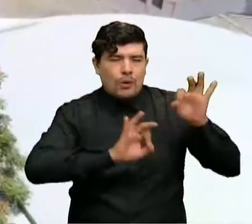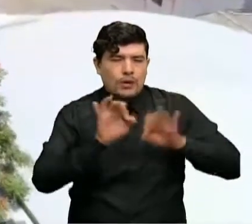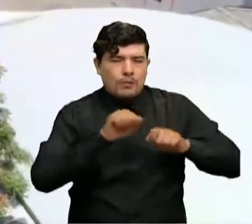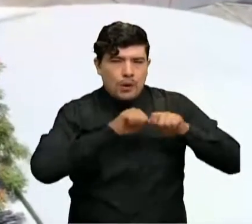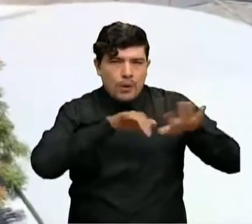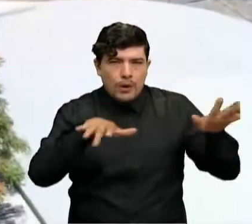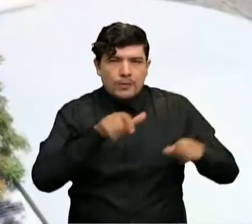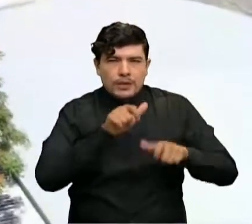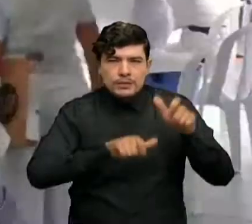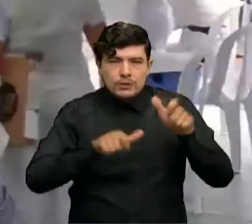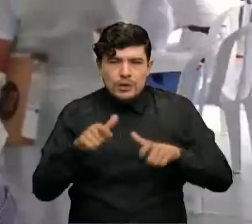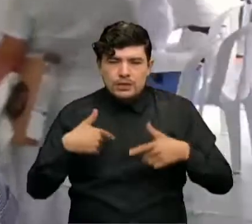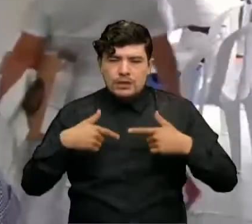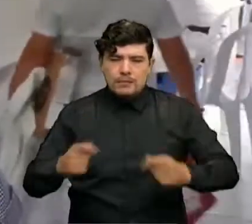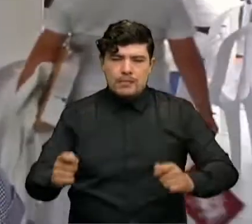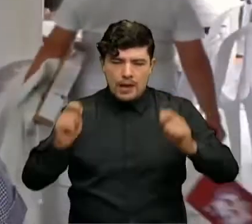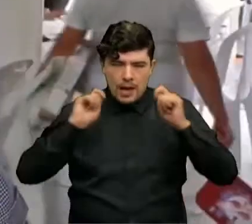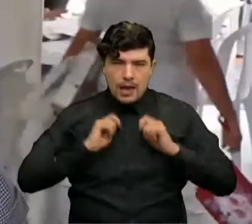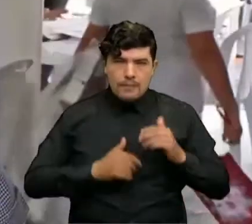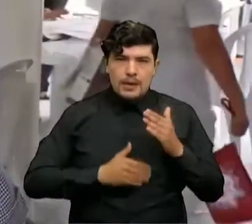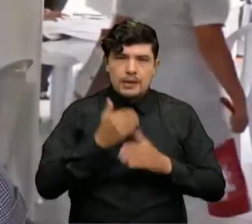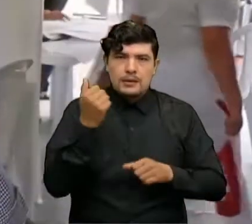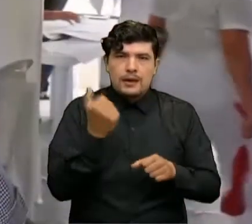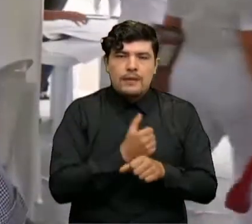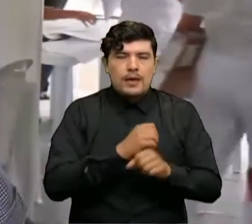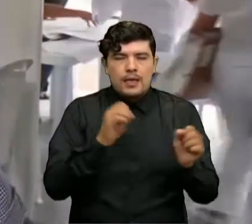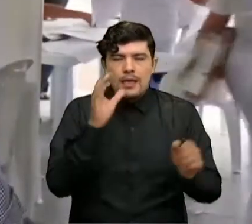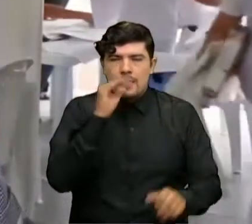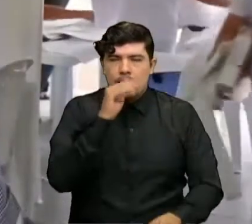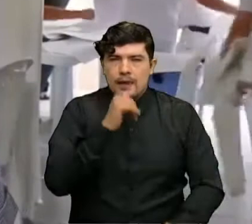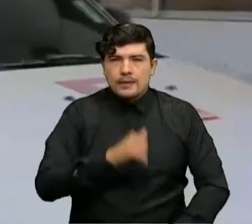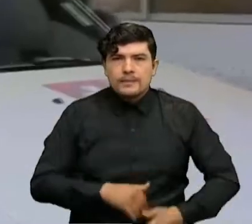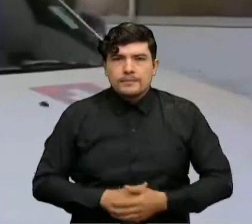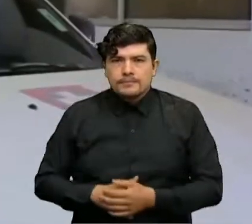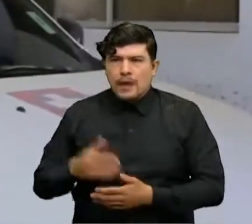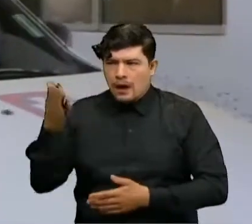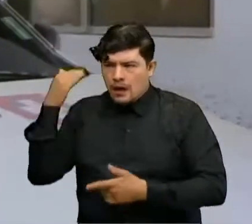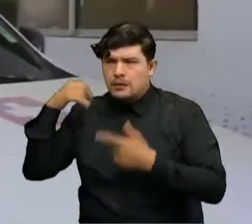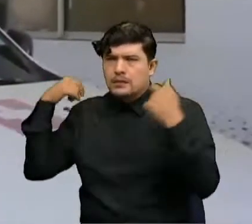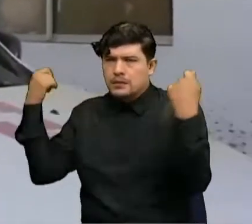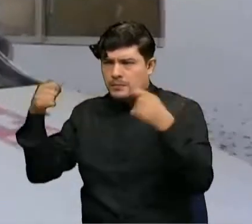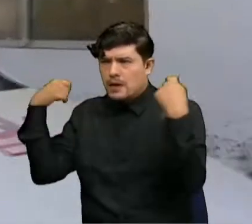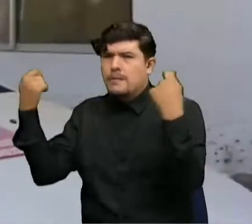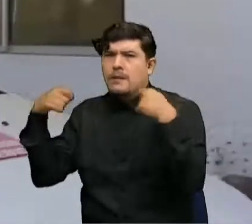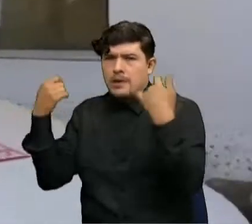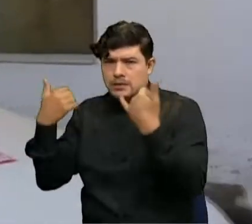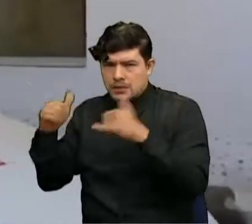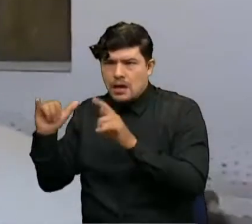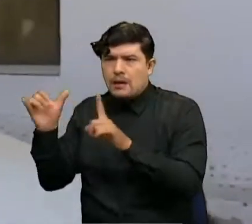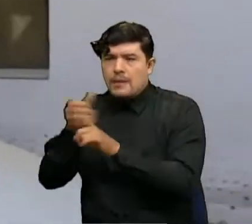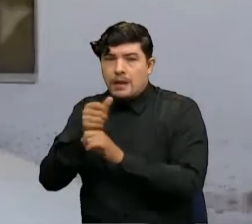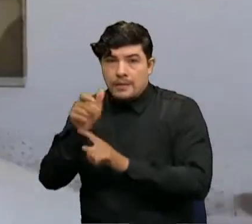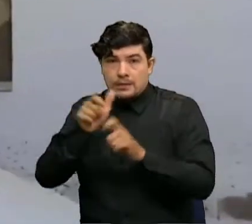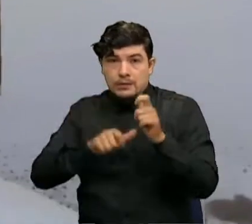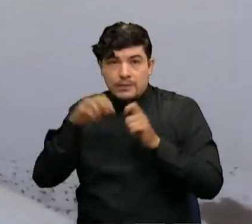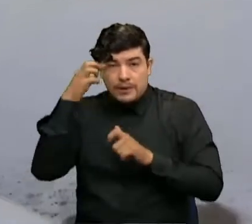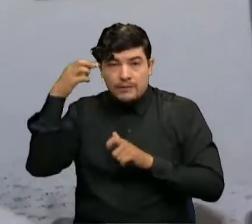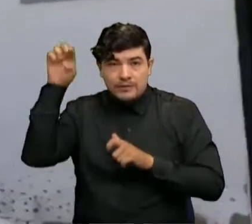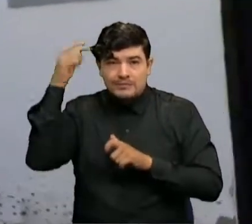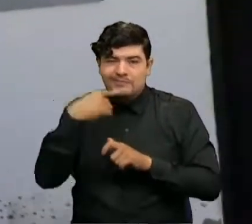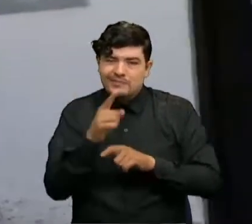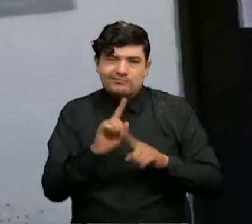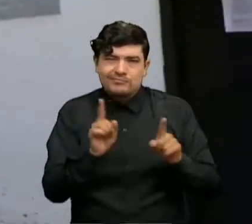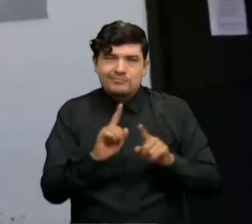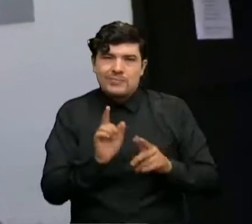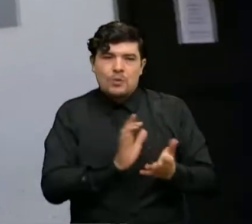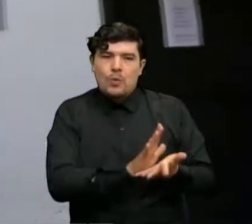no han tomado el cargo. A pesar de las convocatorias públicas para el ingreso al hospital, este puesto de salud, los profesionales que se presentan han declinado las